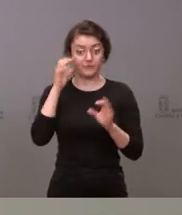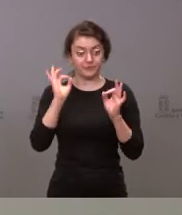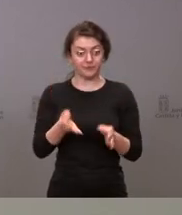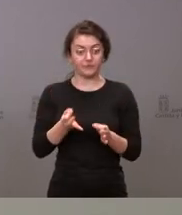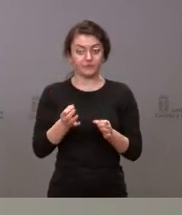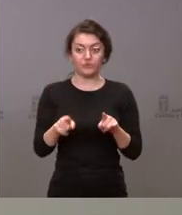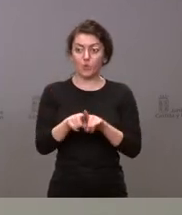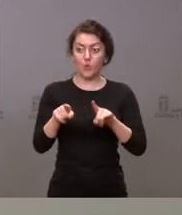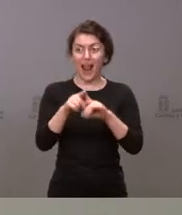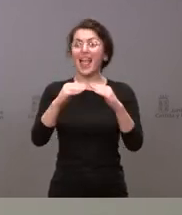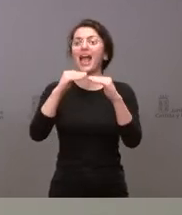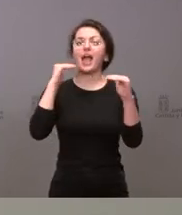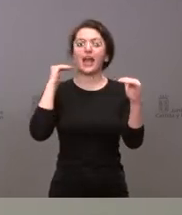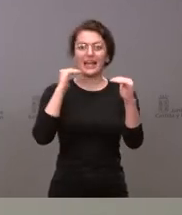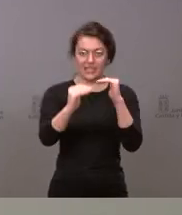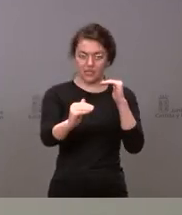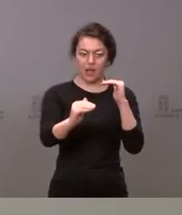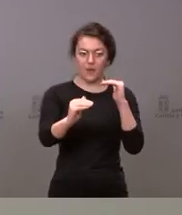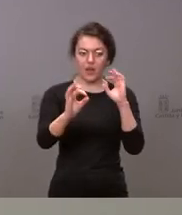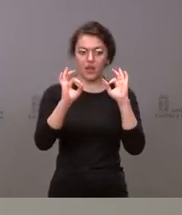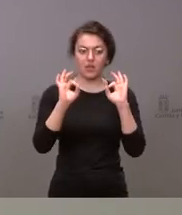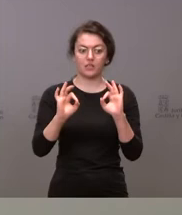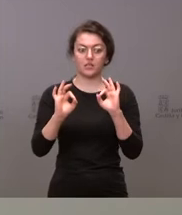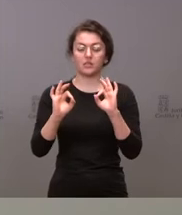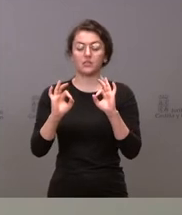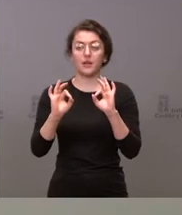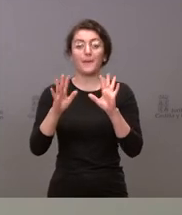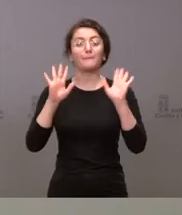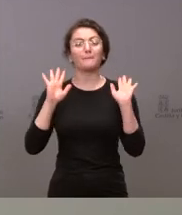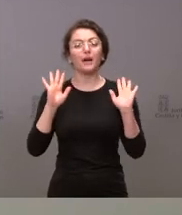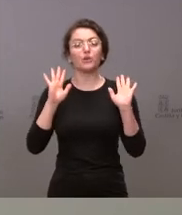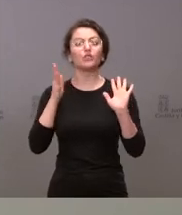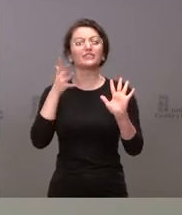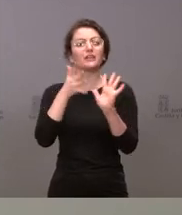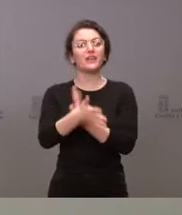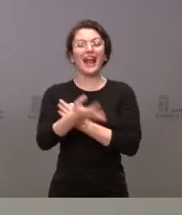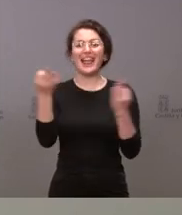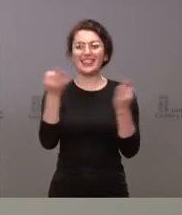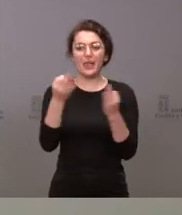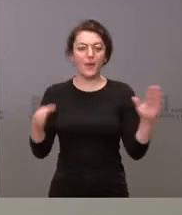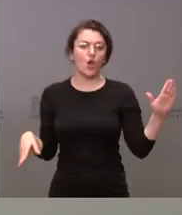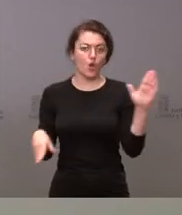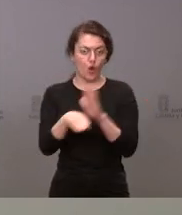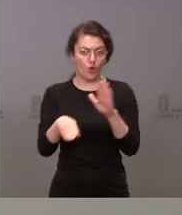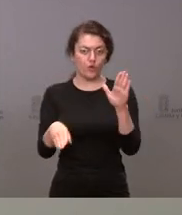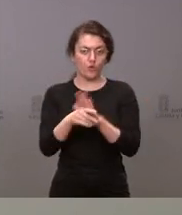estabilizados, pero por eso mismo tenemos que mantener los niveles actuales de prudencia, no obstante lo